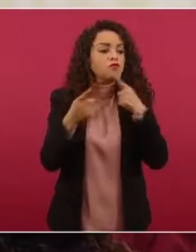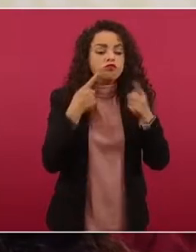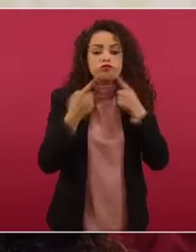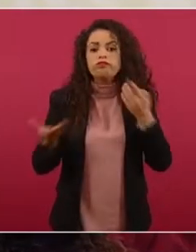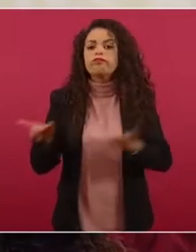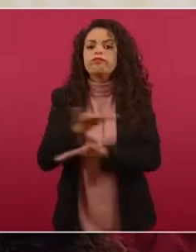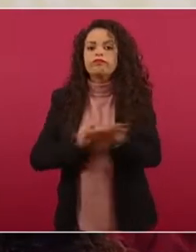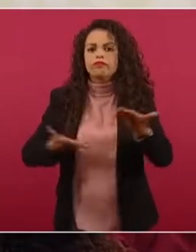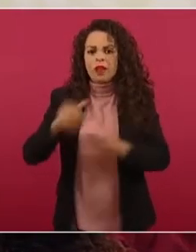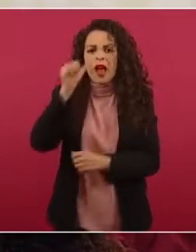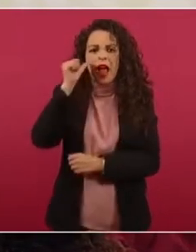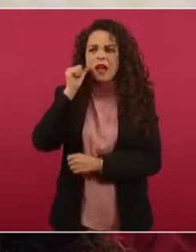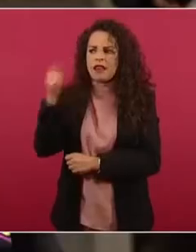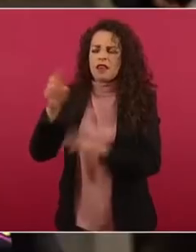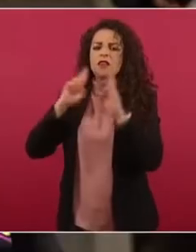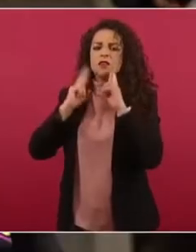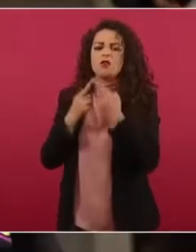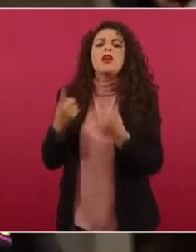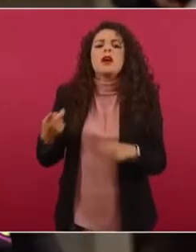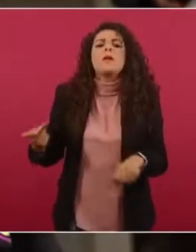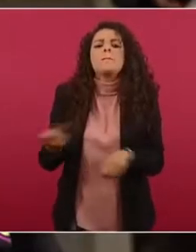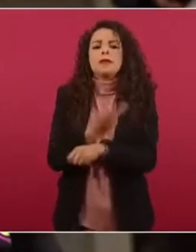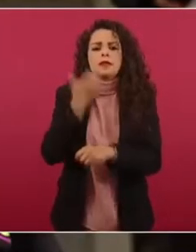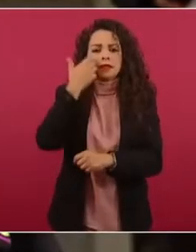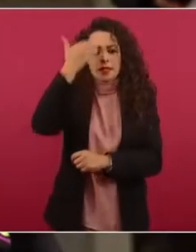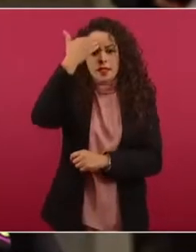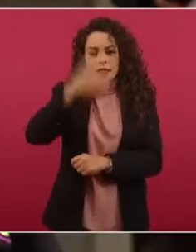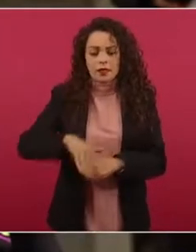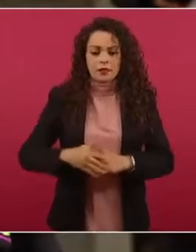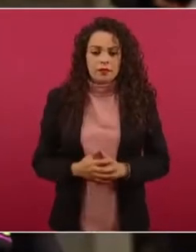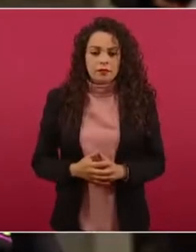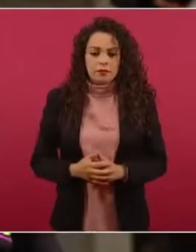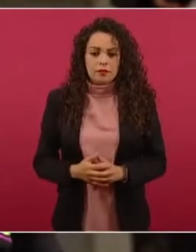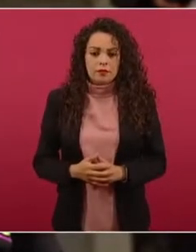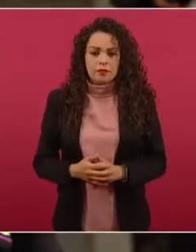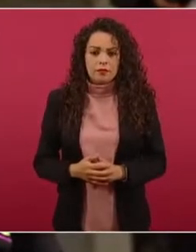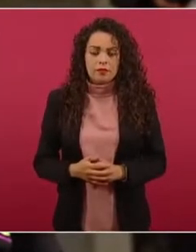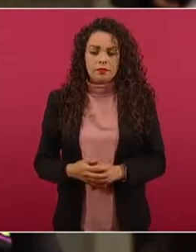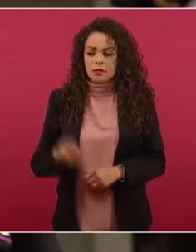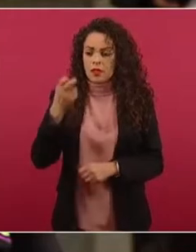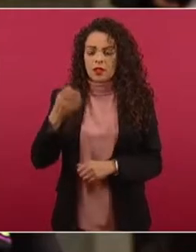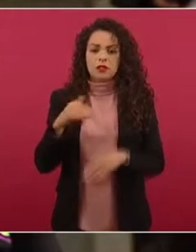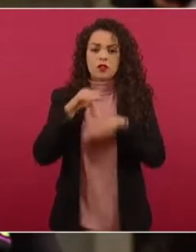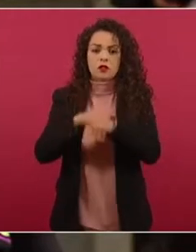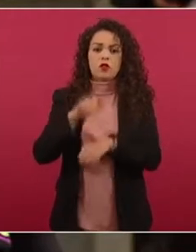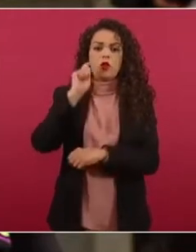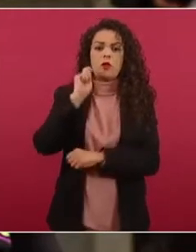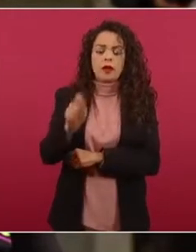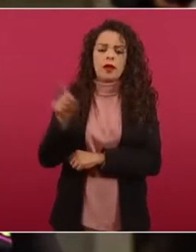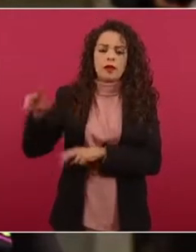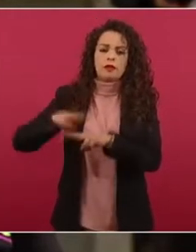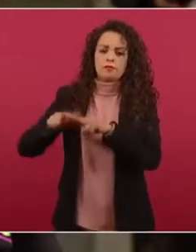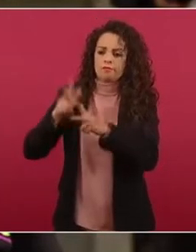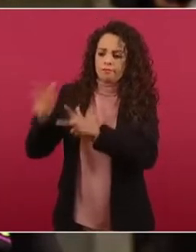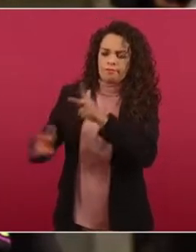pasó ayer en esta reunión. Esto con respecto al que fue el tramo 5 Sur del Tren Maya.